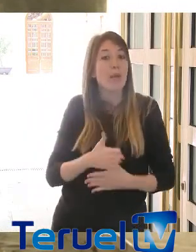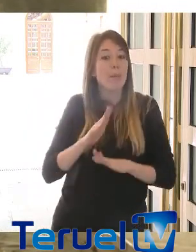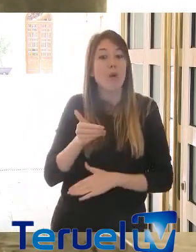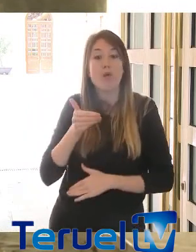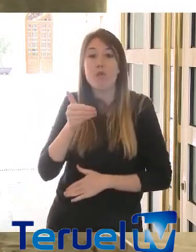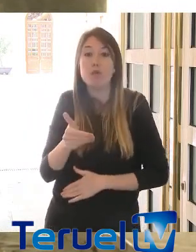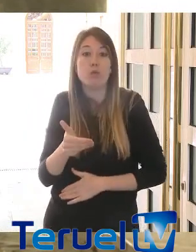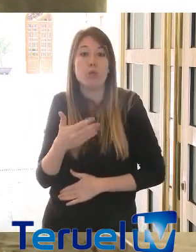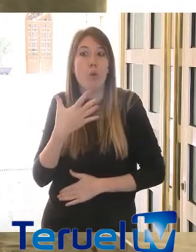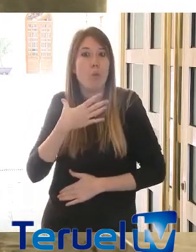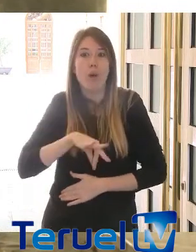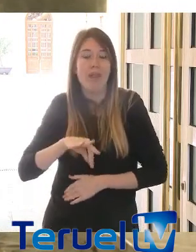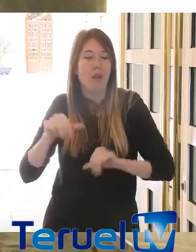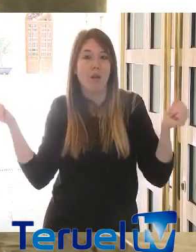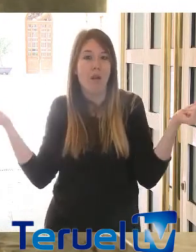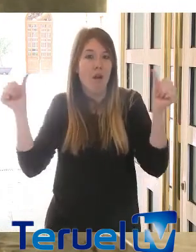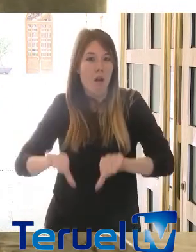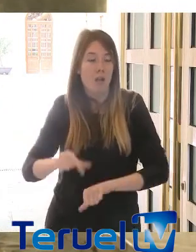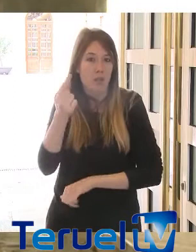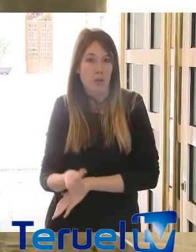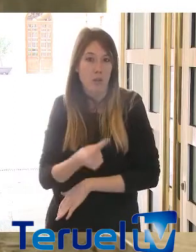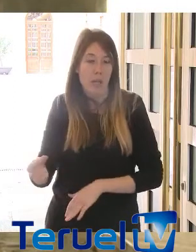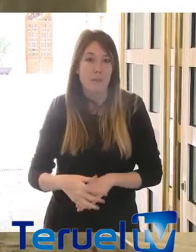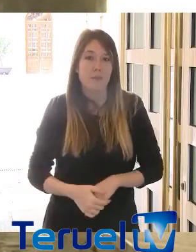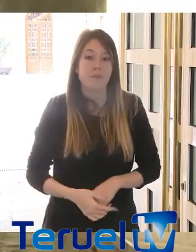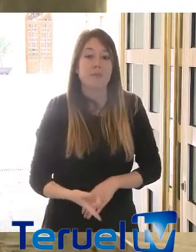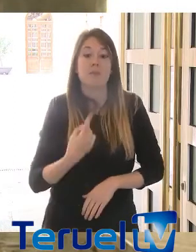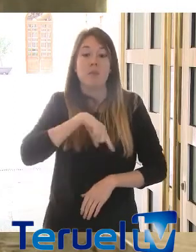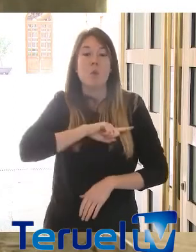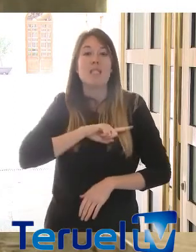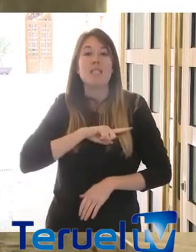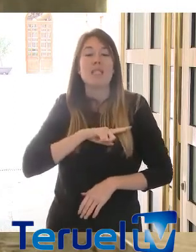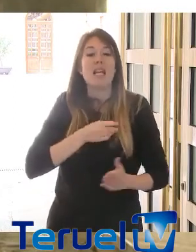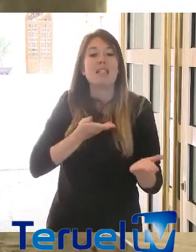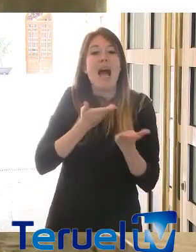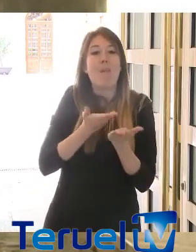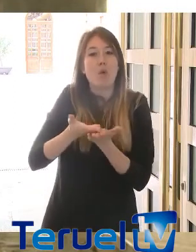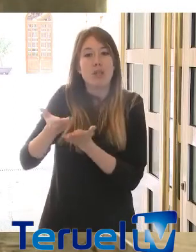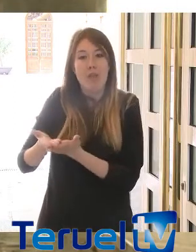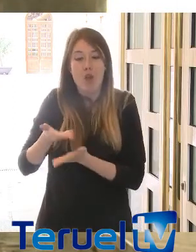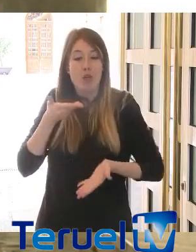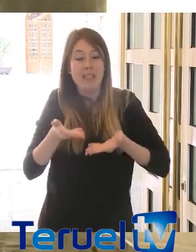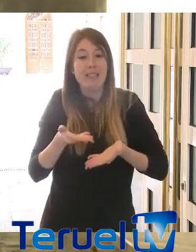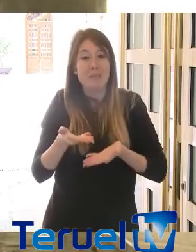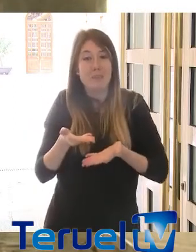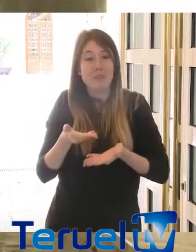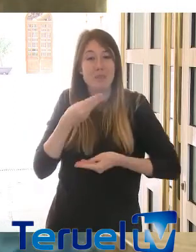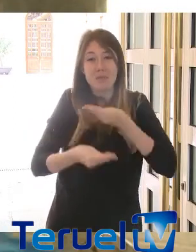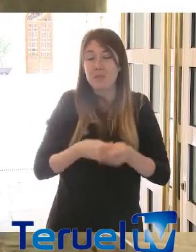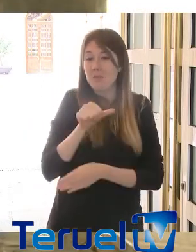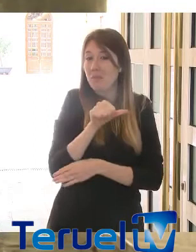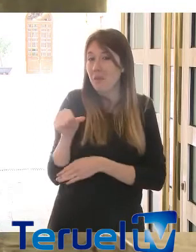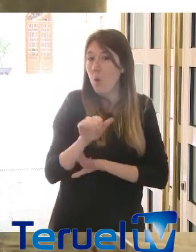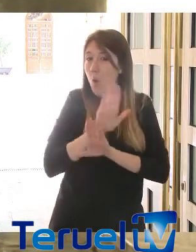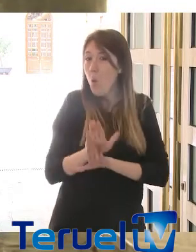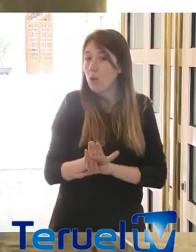mañana nos llevan a la ruina más absoluta. Por lo tanto, nuestras aportaciones que, aunque han estado hechas a lo largo de la última